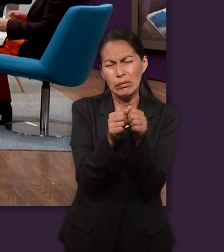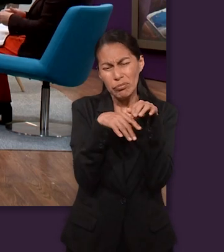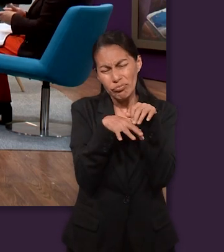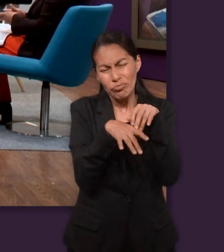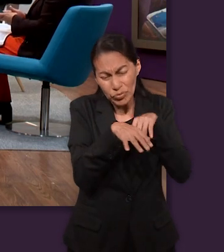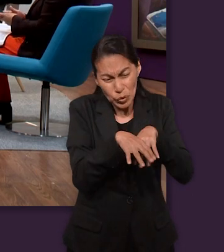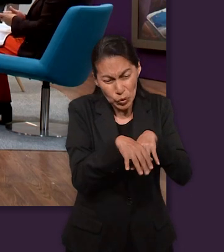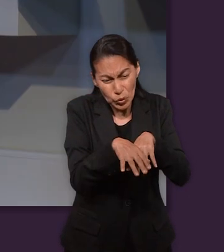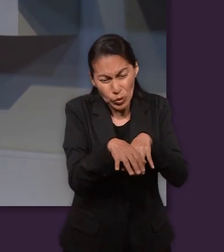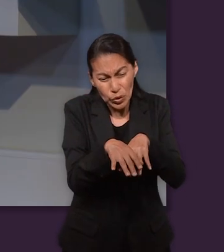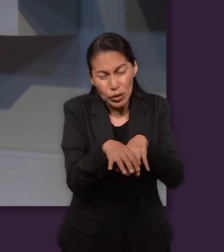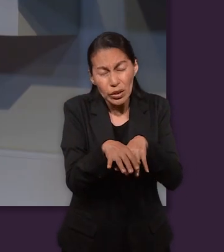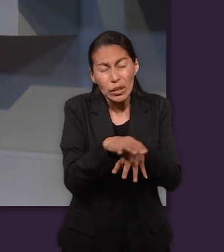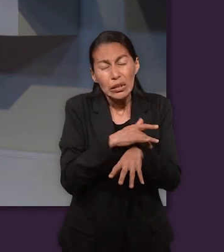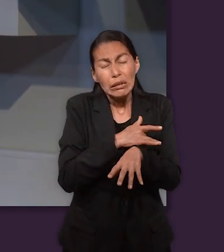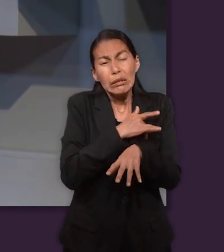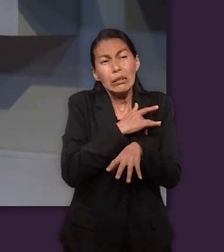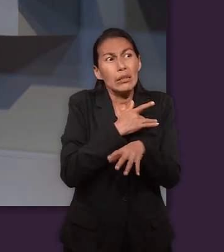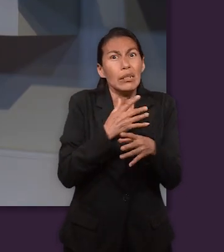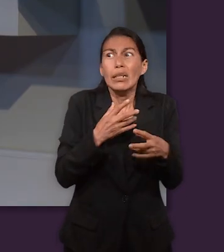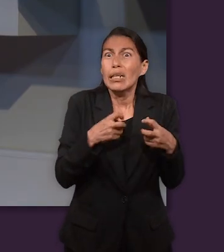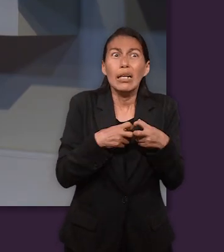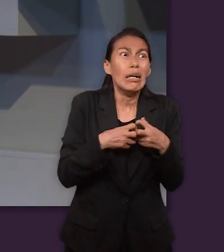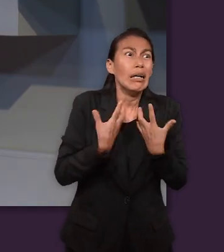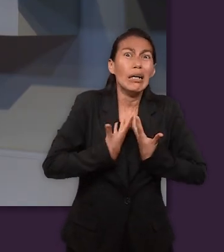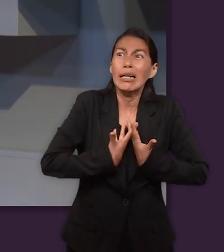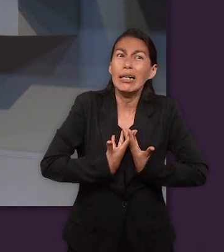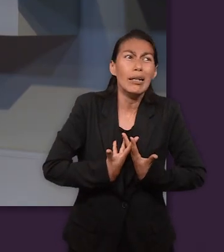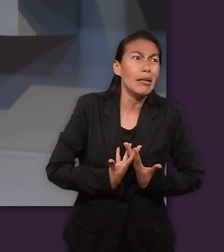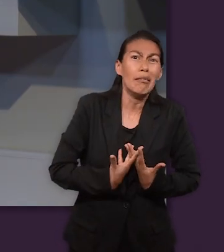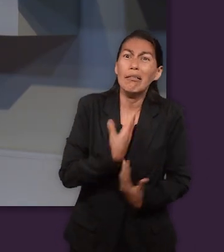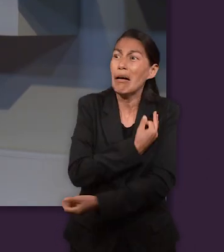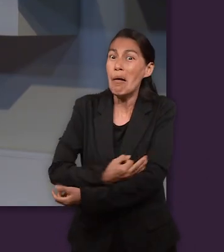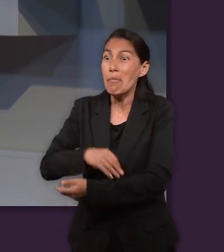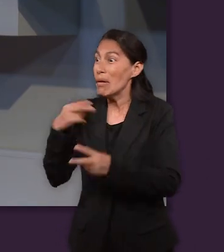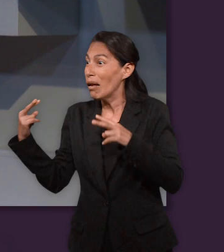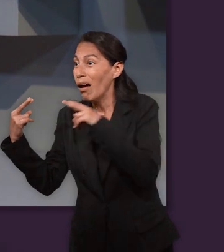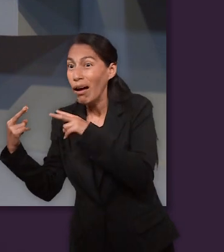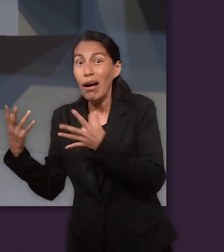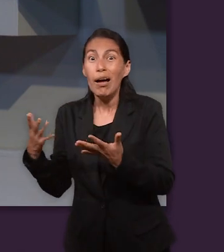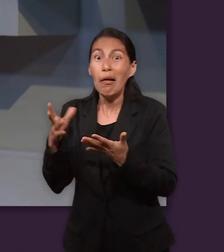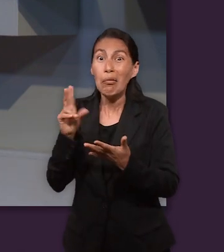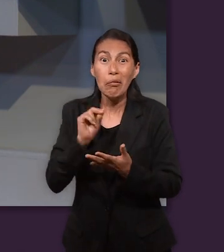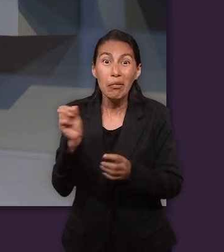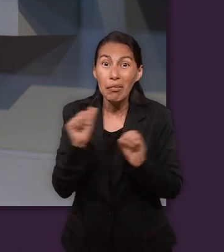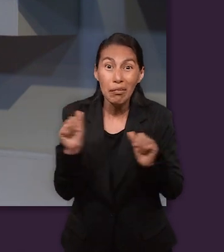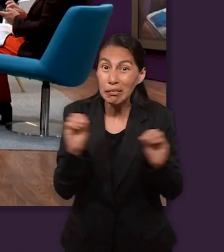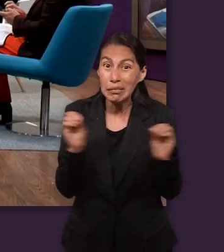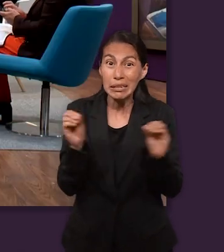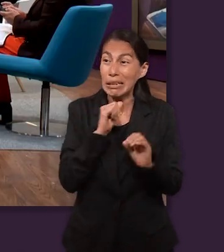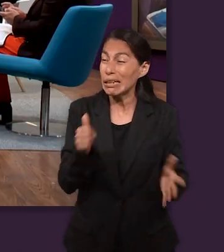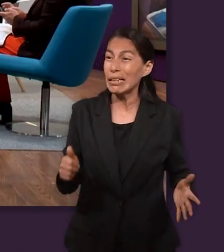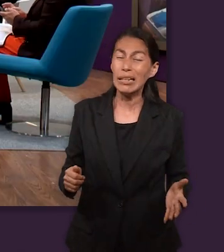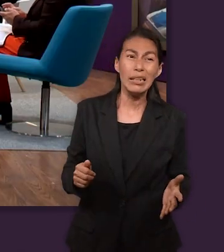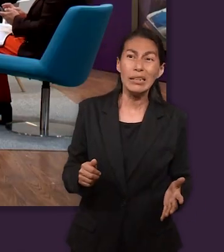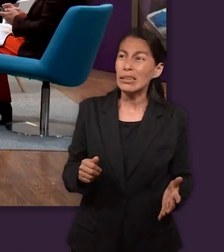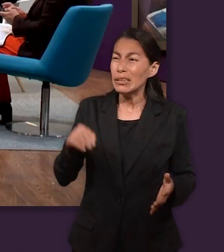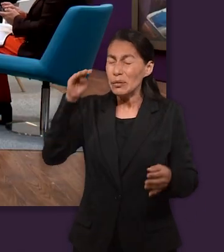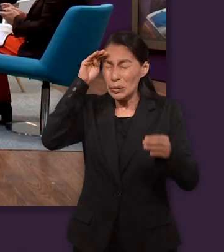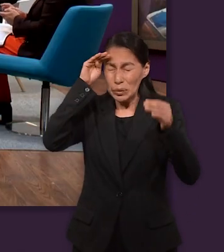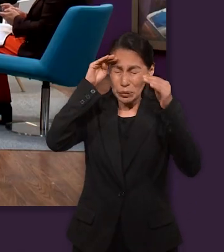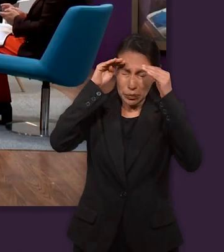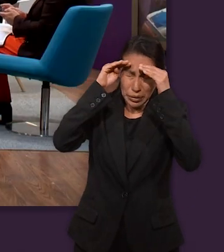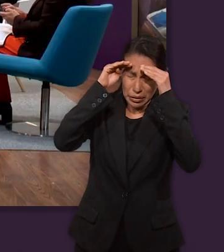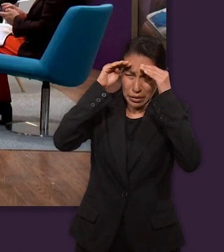caravana, ajá, donde lo vendieron. Entonces le entra ese temor, esa desesperación de que probablemente no va a volver a ver a su familia. Pero